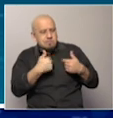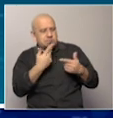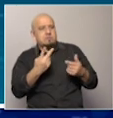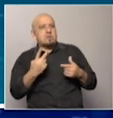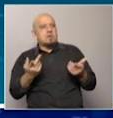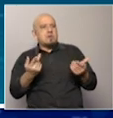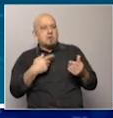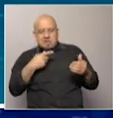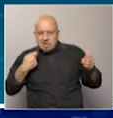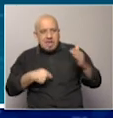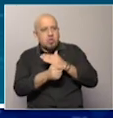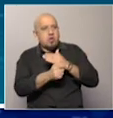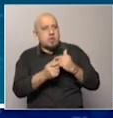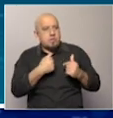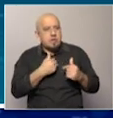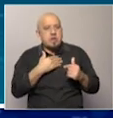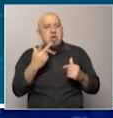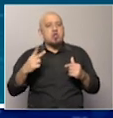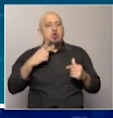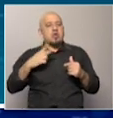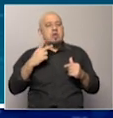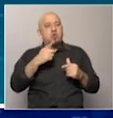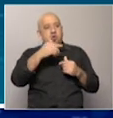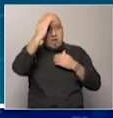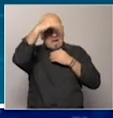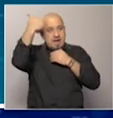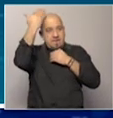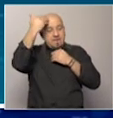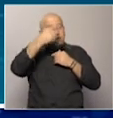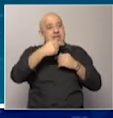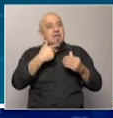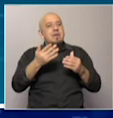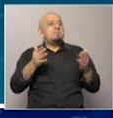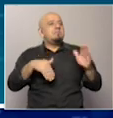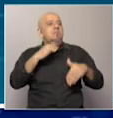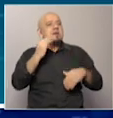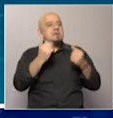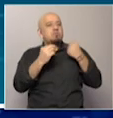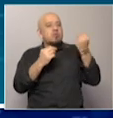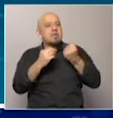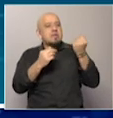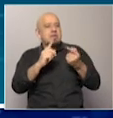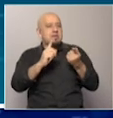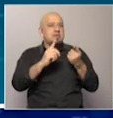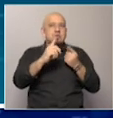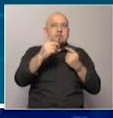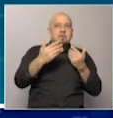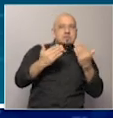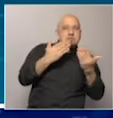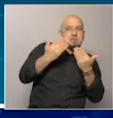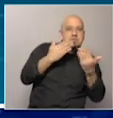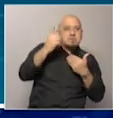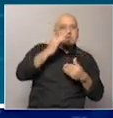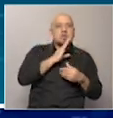ricos del Golfo Pérsico, a las monarquías árabes, les importa más cuidar la relación con Estados Unidos y con Israel y